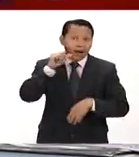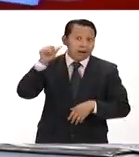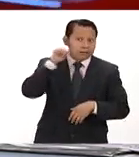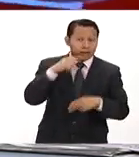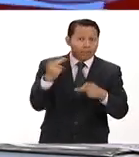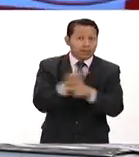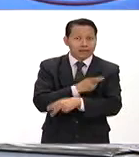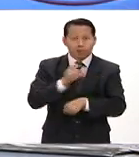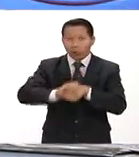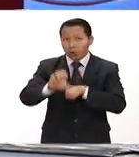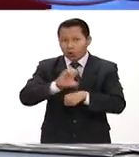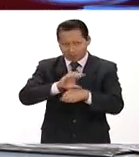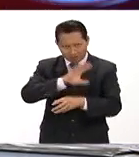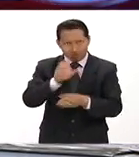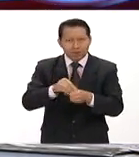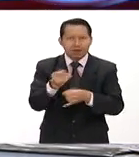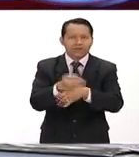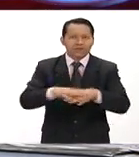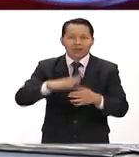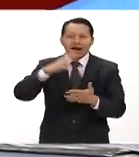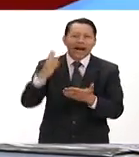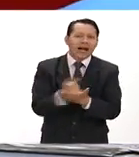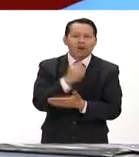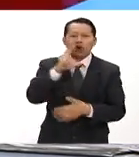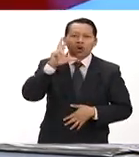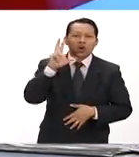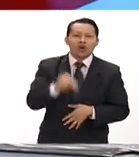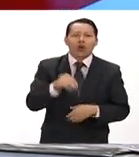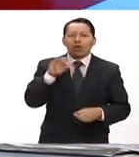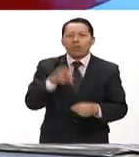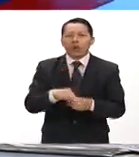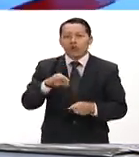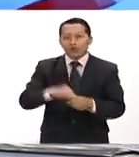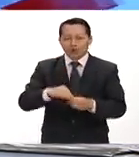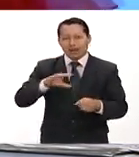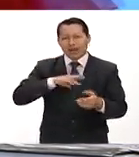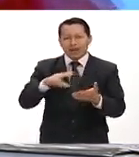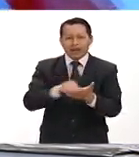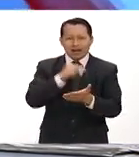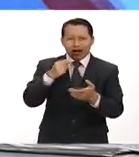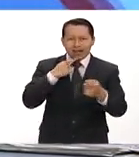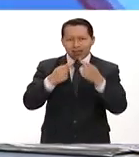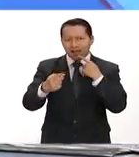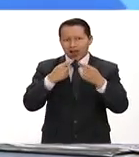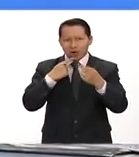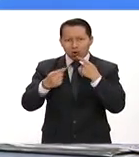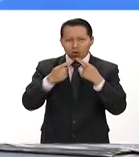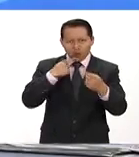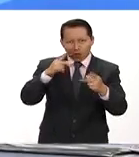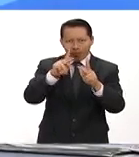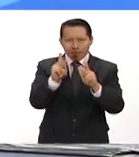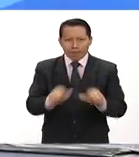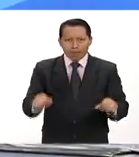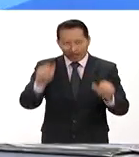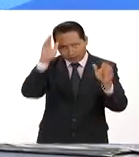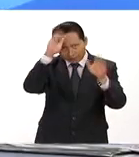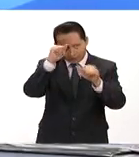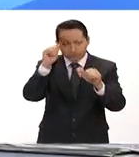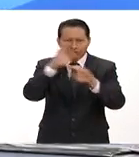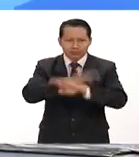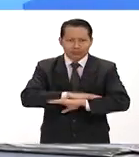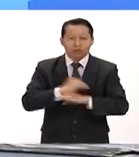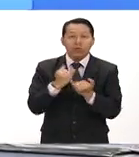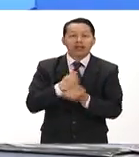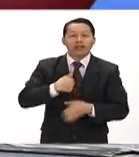Colombia. Le tendremos toda la información. Ganó el no al plebiscito por los diálogos de paz, por los diálogos de conseguir la paz.